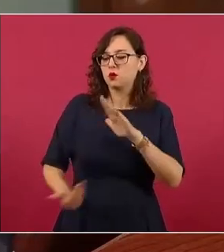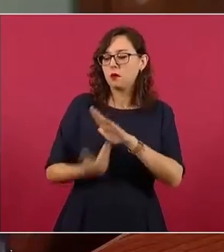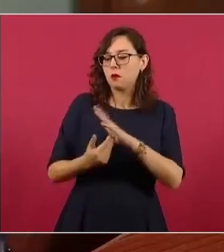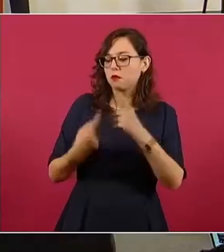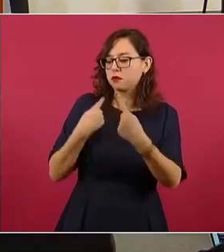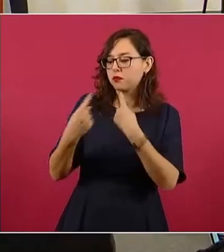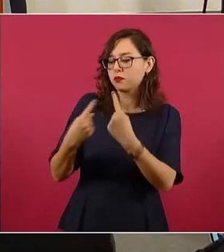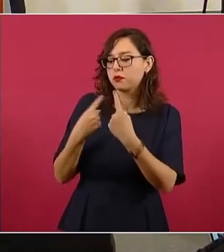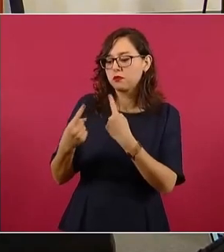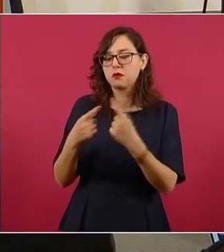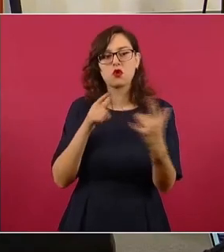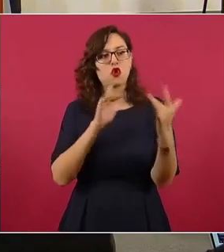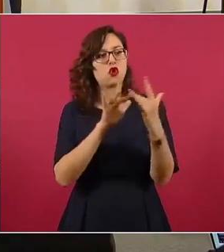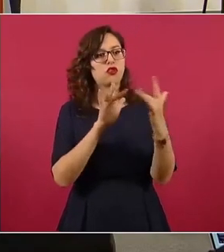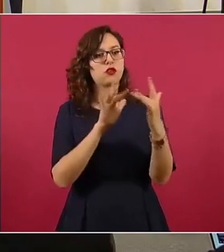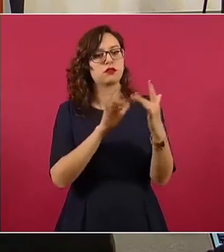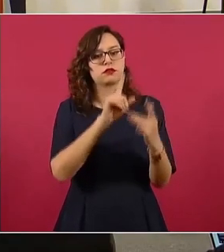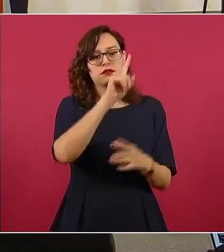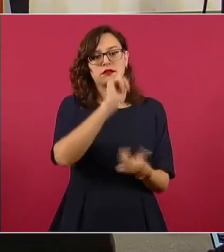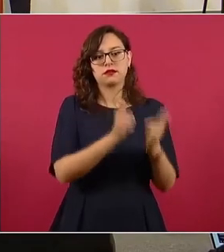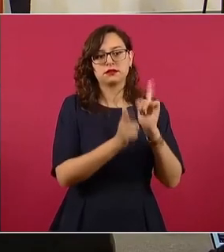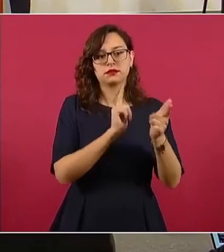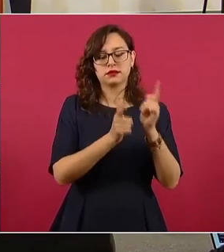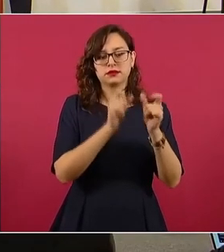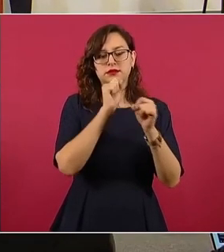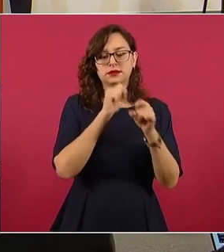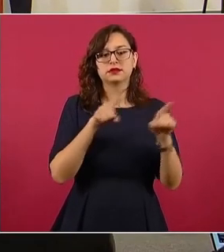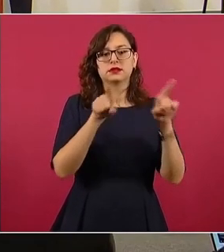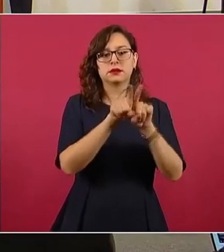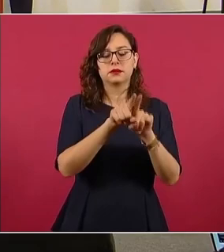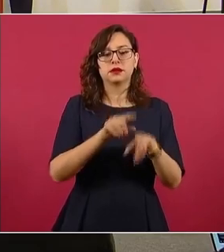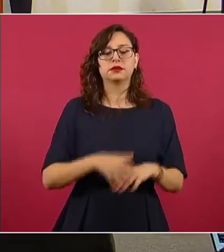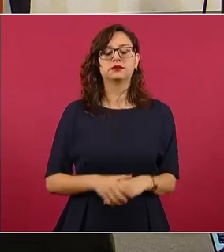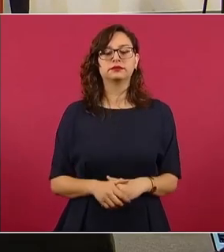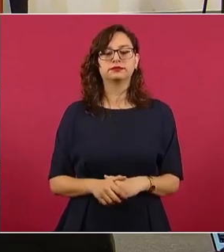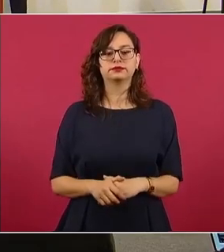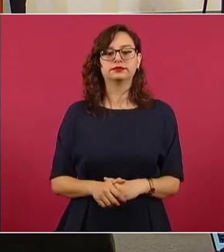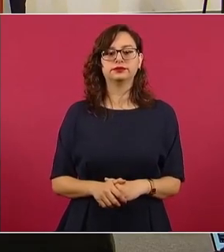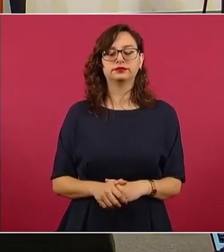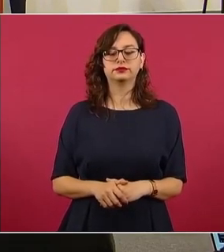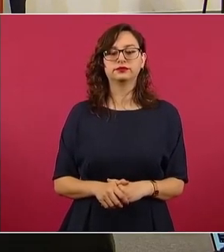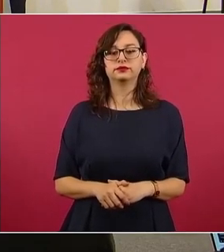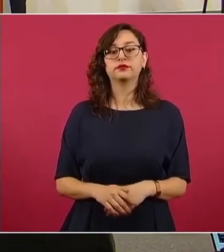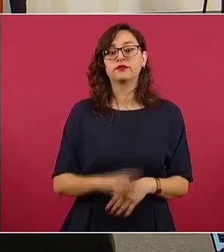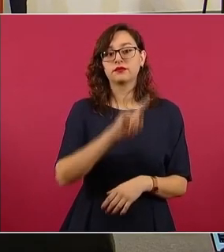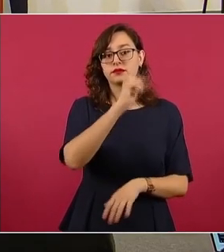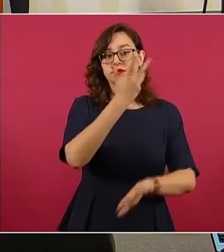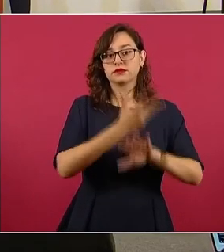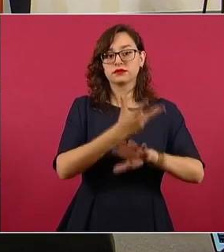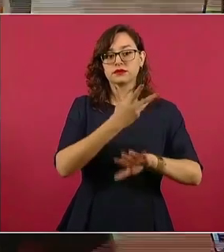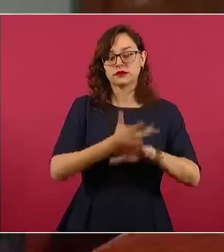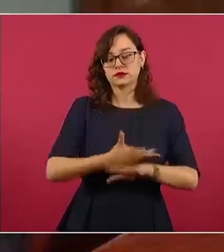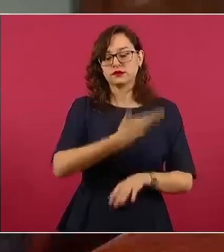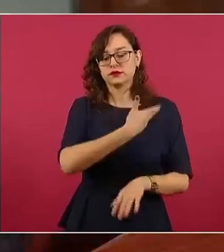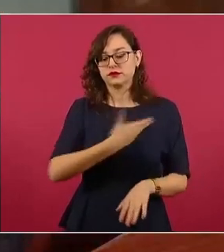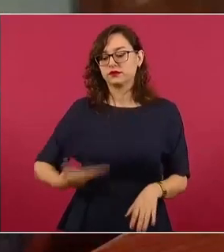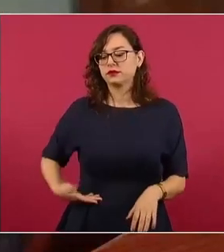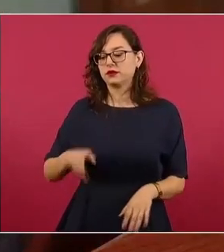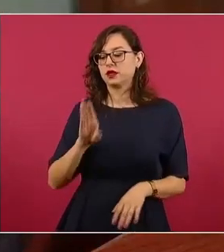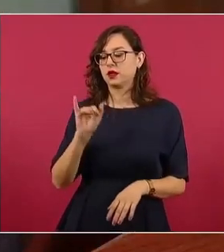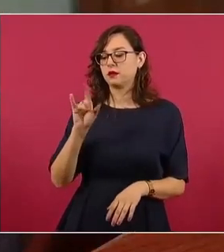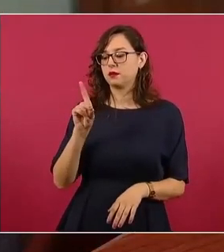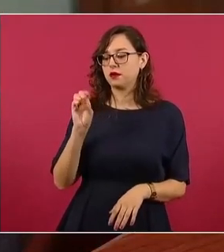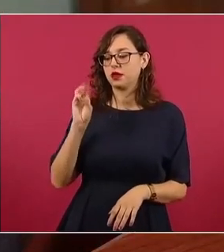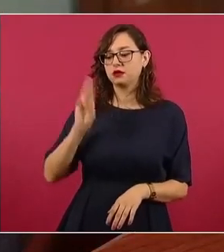en San Antonio, Texas. Del gobierno de los Estados Unidos, el presidente Biden declaró que su gobierno se iría